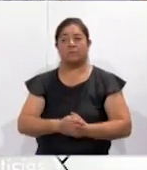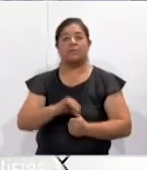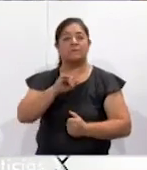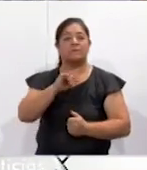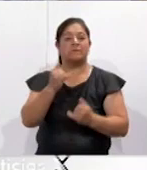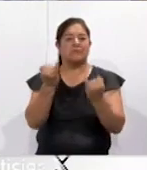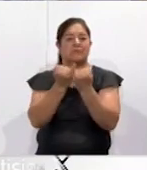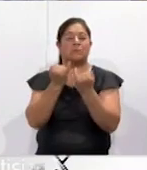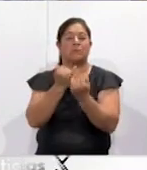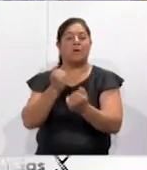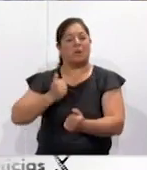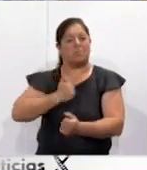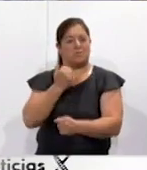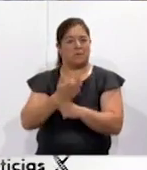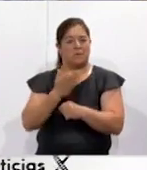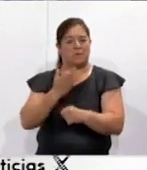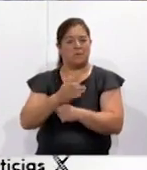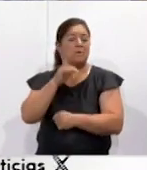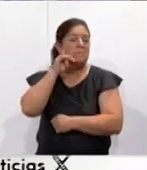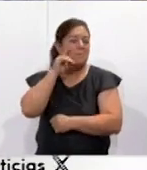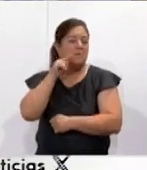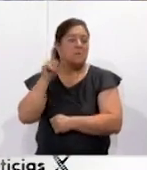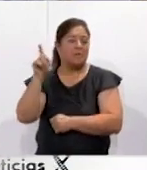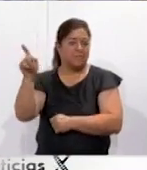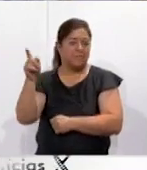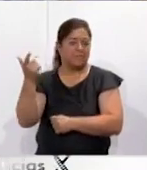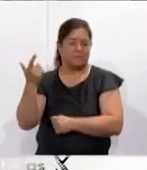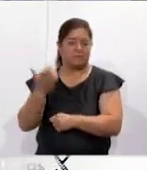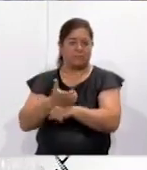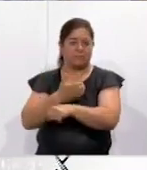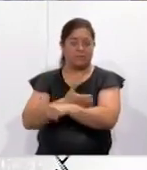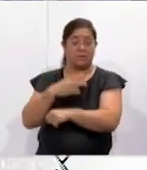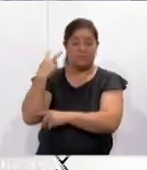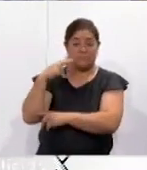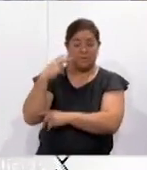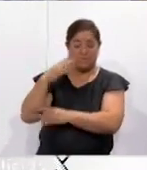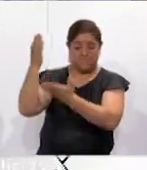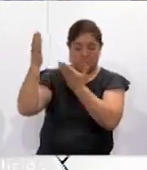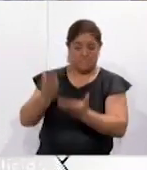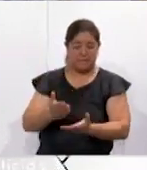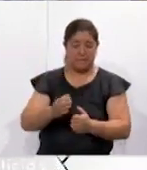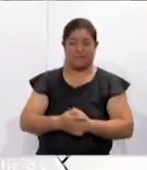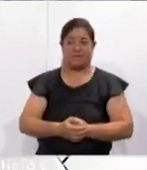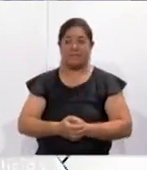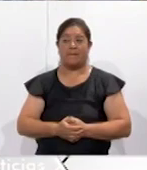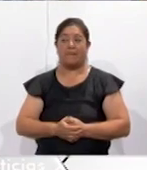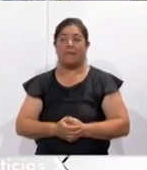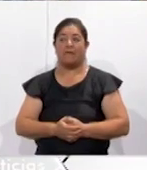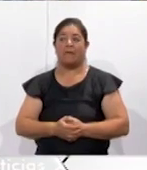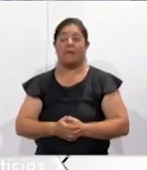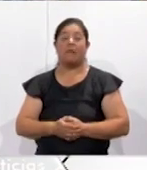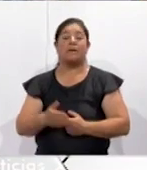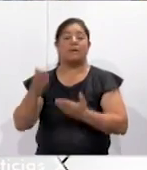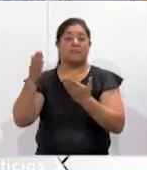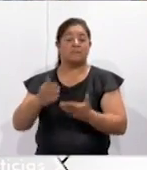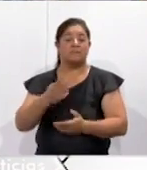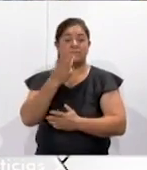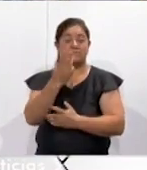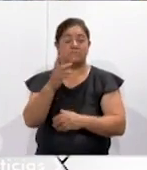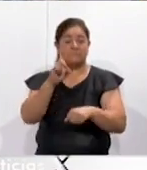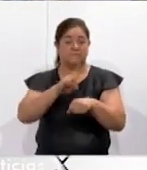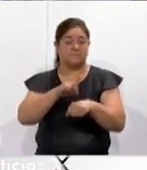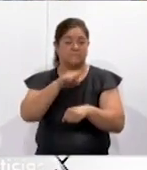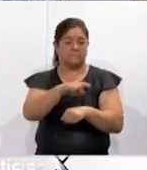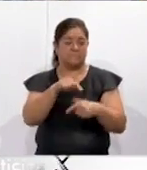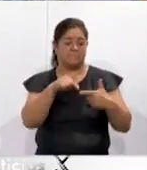aprovechando que vienen los compañeros homólogos del Instituto Veracruzano, también se van a presentar tres guías. Estas guías